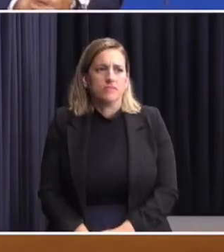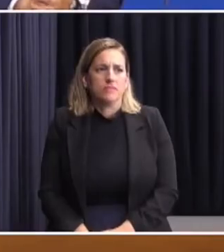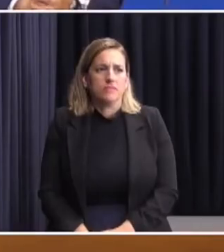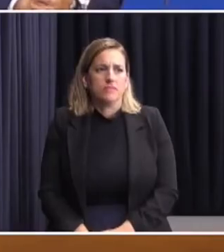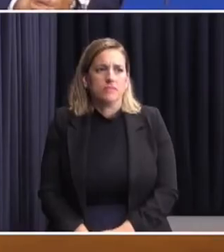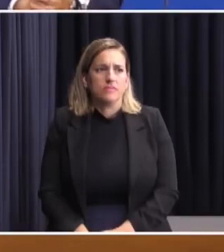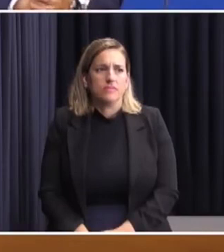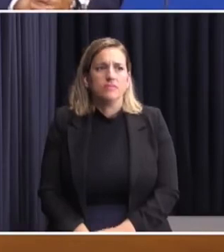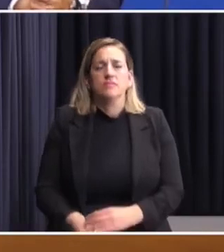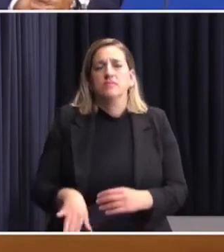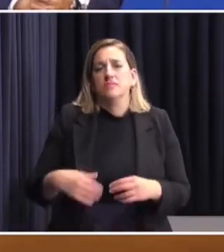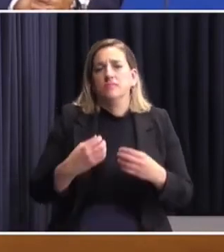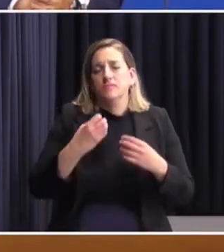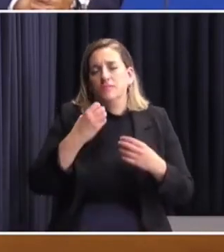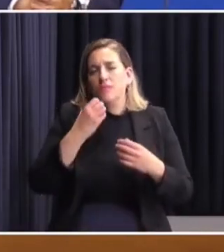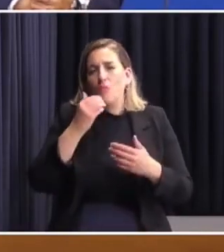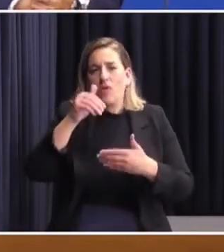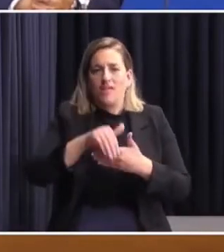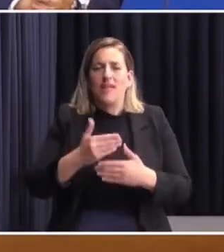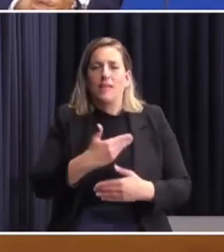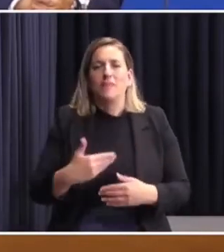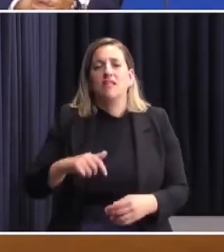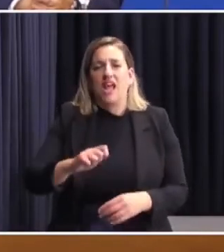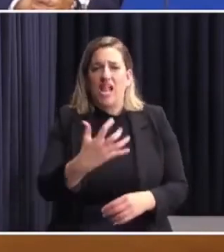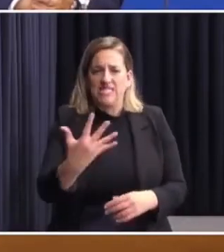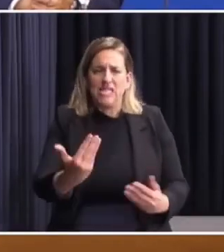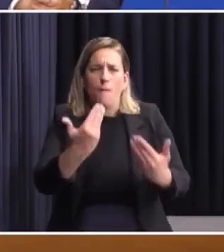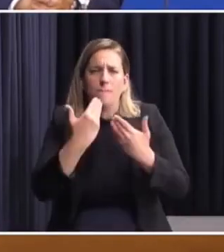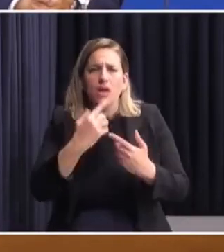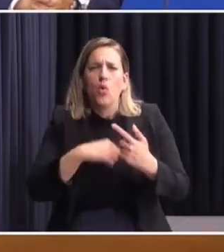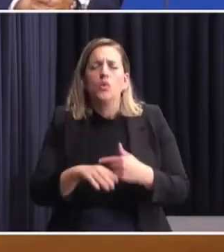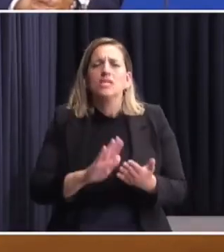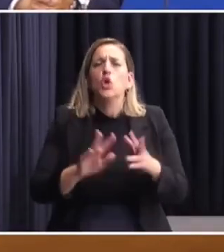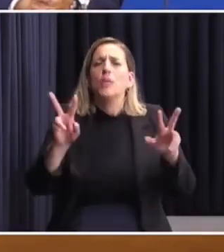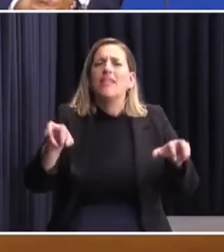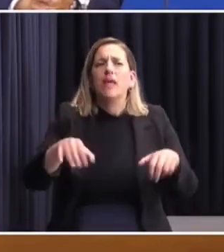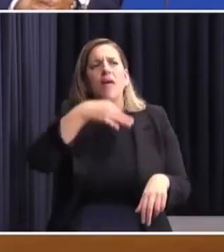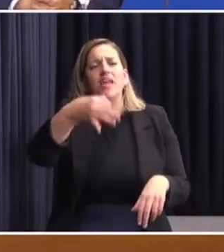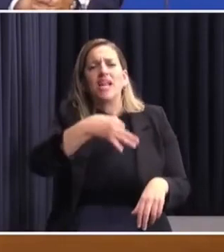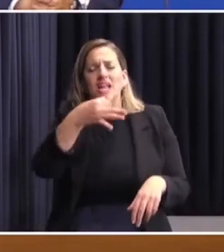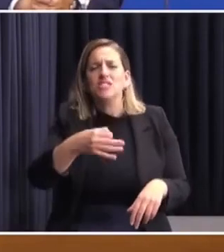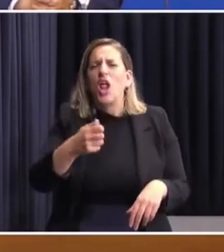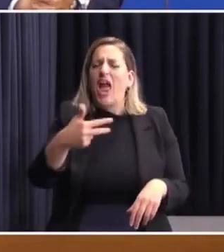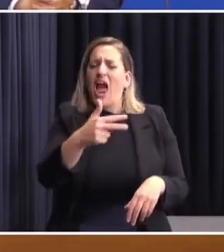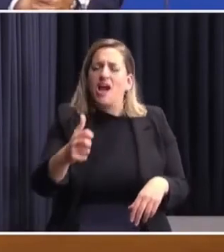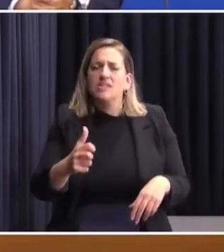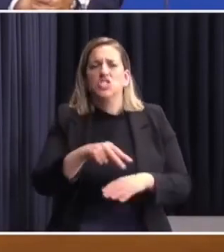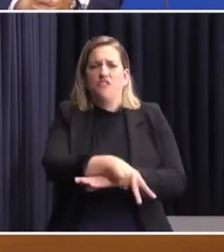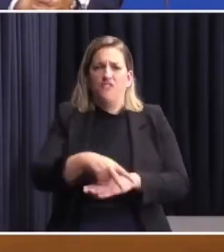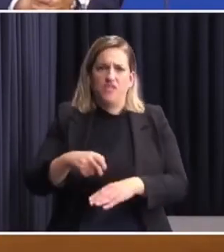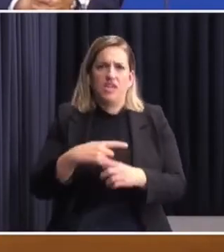¿Qué tal, Presidente? Alejandro Rodríguez de Canal 5, ¿cómo le va? ¿Qué tal? La consulta es, a raíz de las declaraciones de H en Fiscalía,